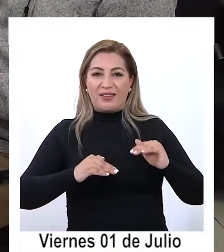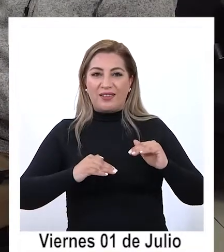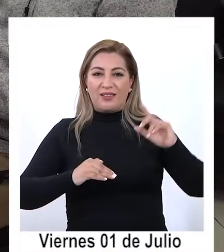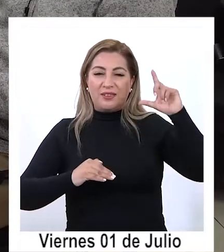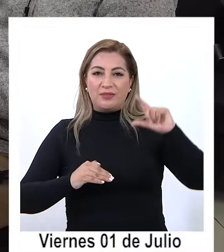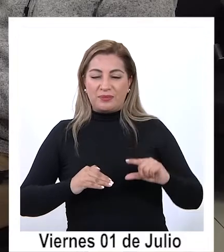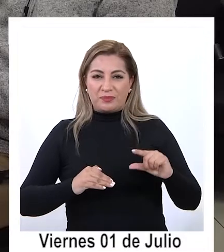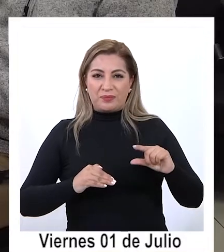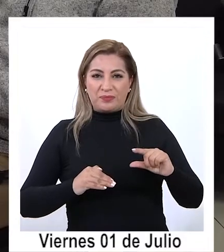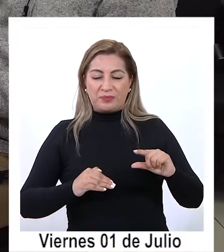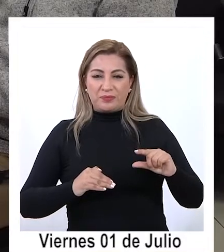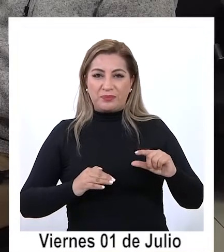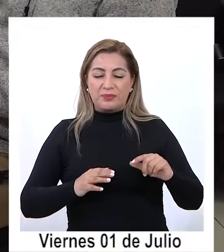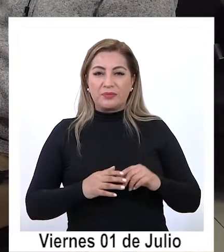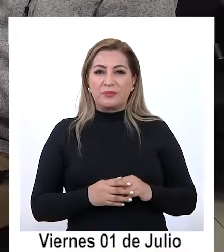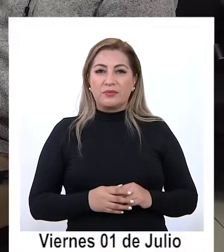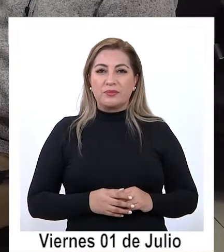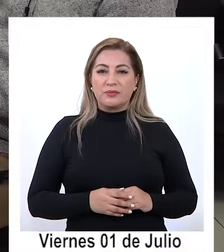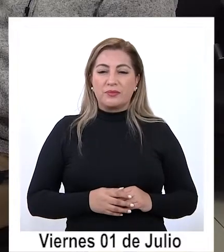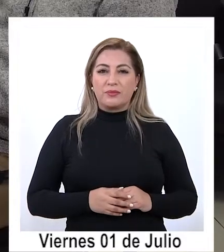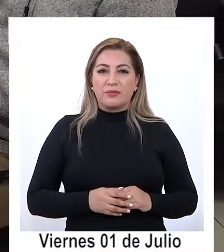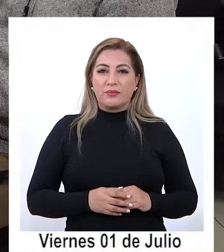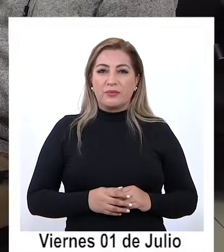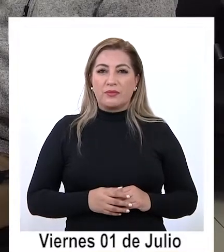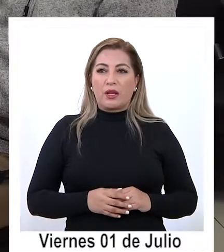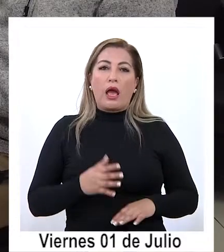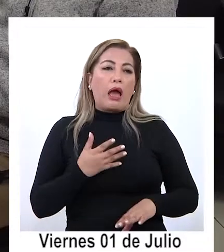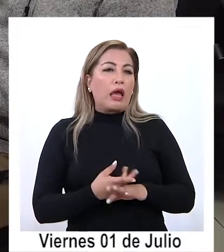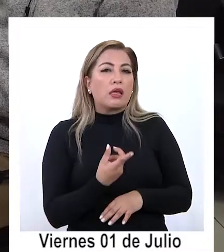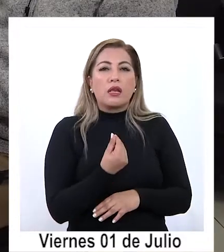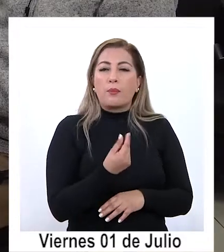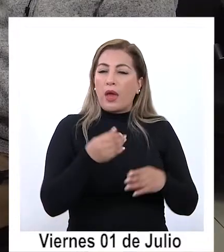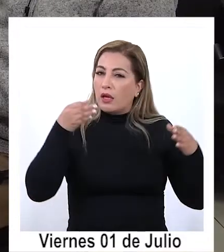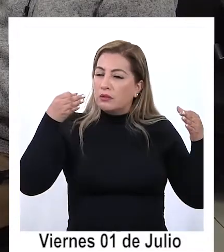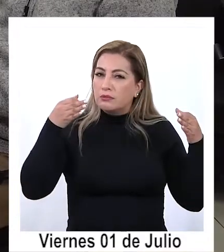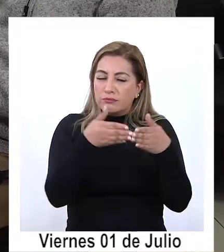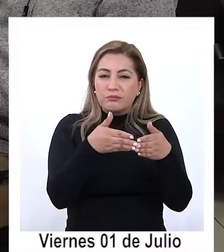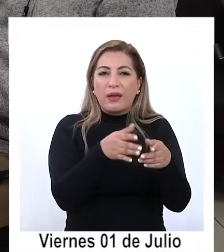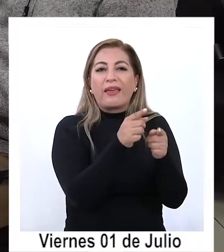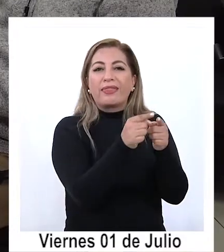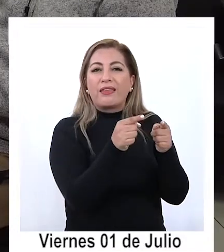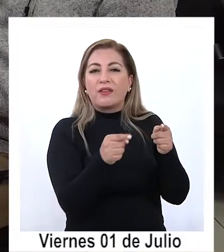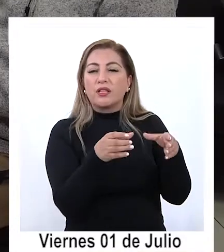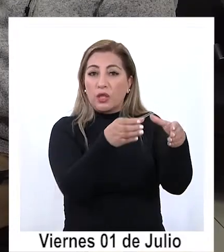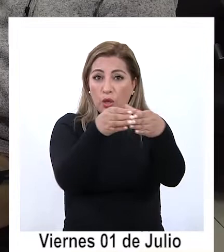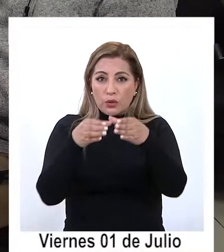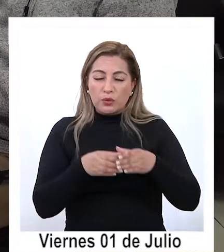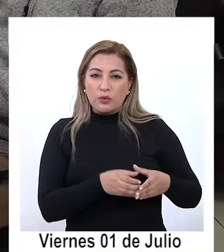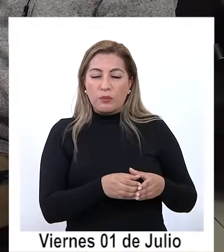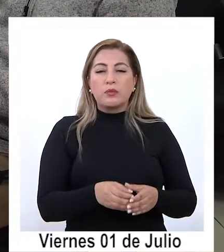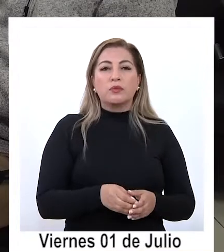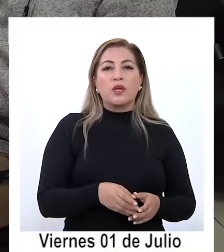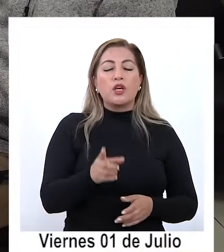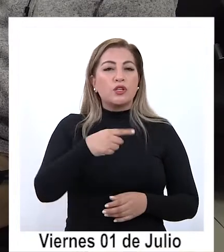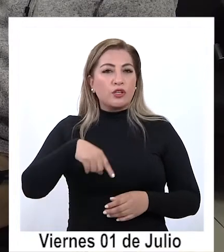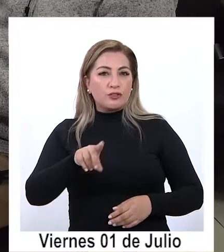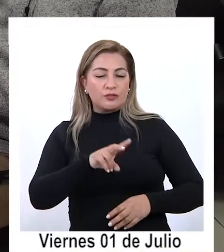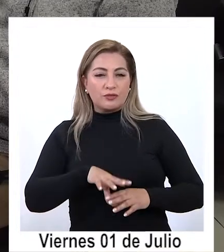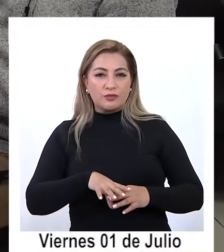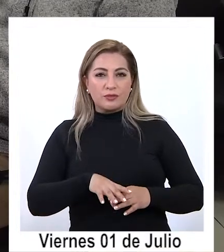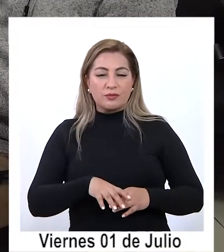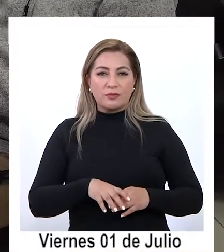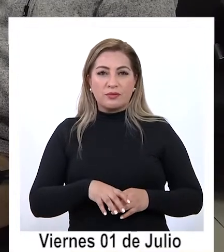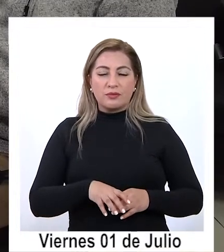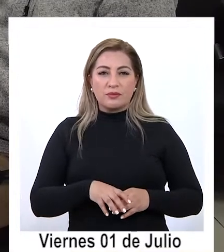encapsulados cierto en recursos destinados a distintas áreas y nosotros vamos a